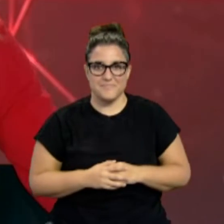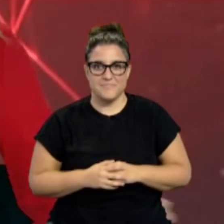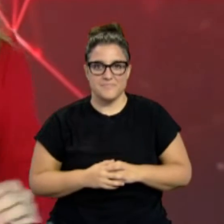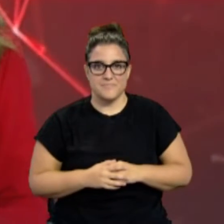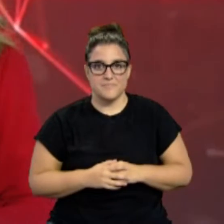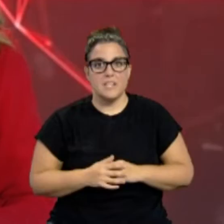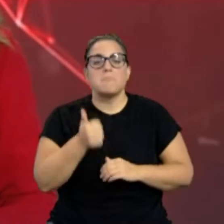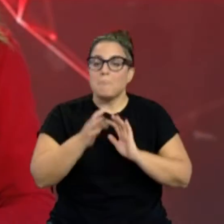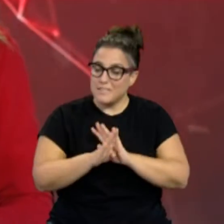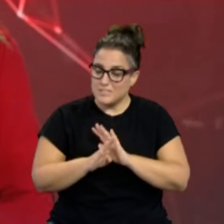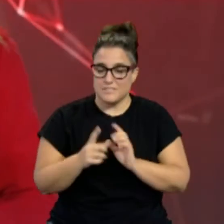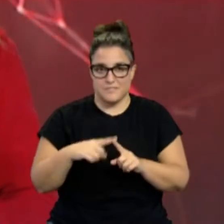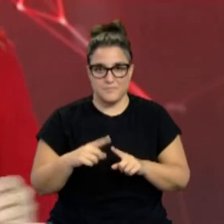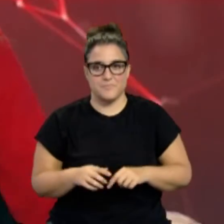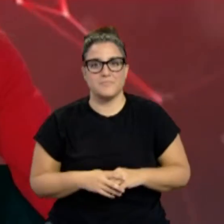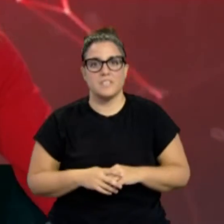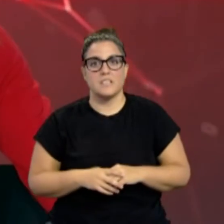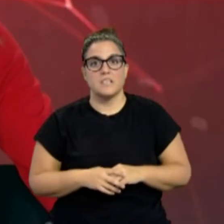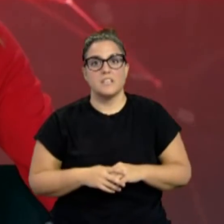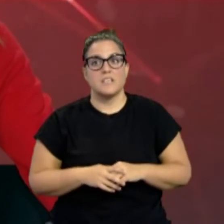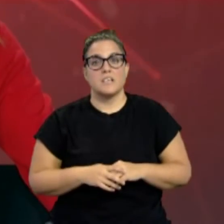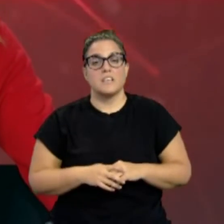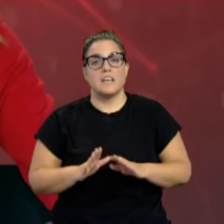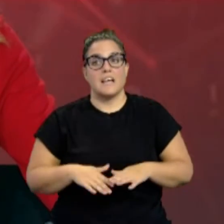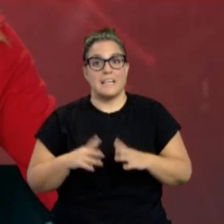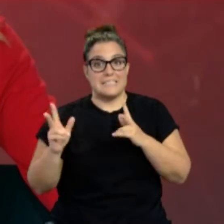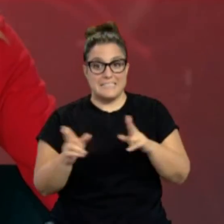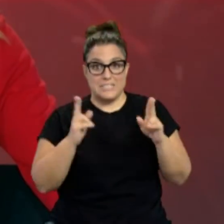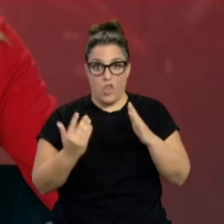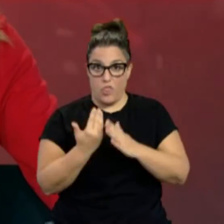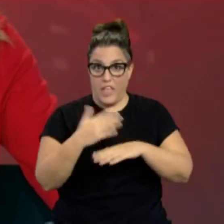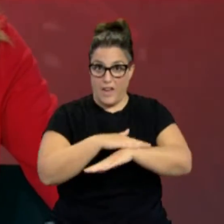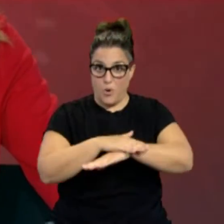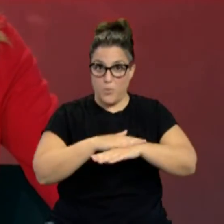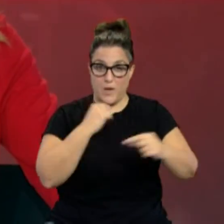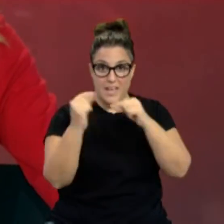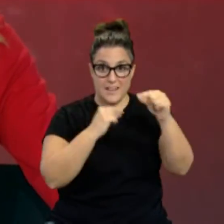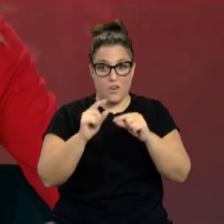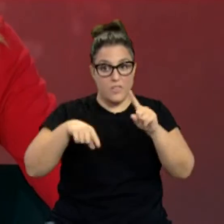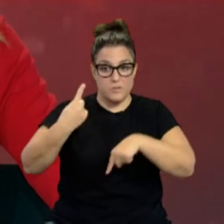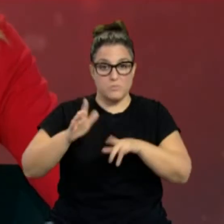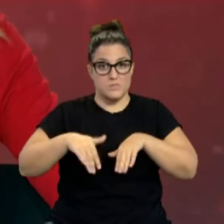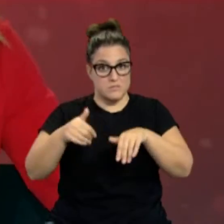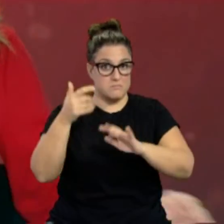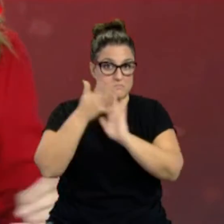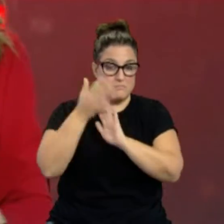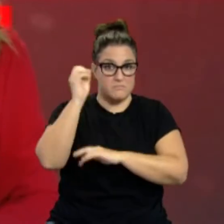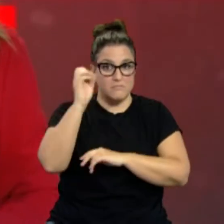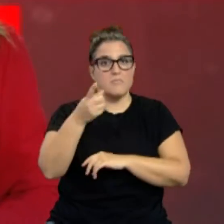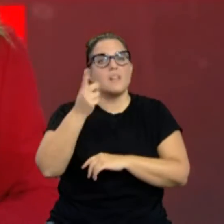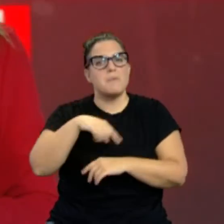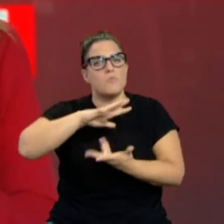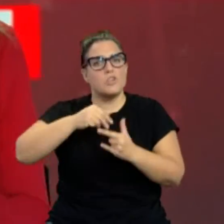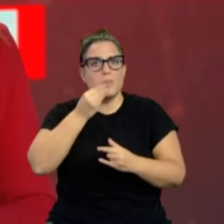Bueno, más cosas, porque la comparecencia que veíamos tras la sesión de gobierno también ha salido otro anuncio esperanzador para familiares y usuarios de residencias de